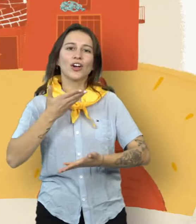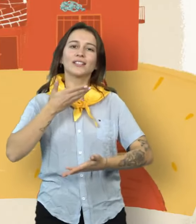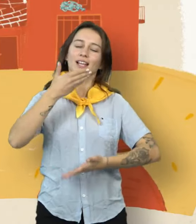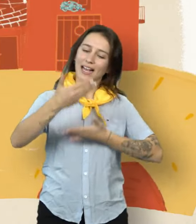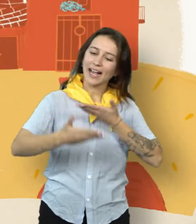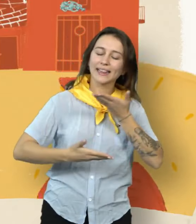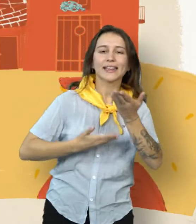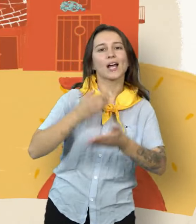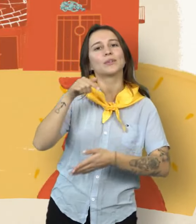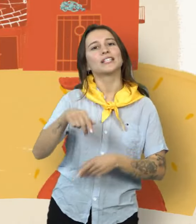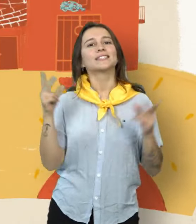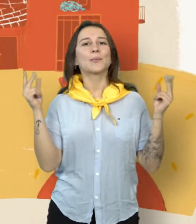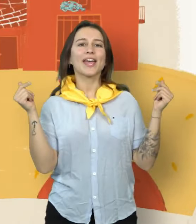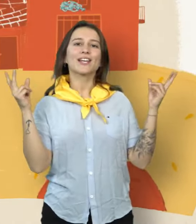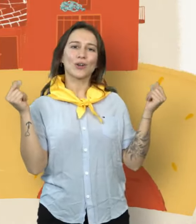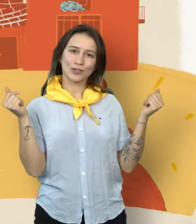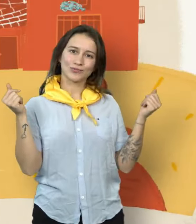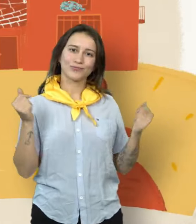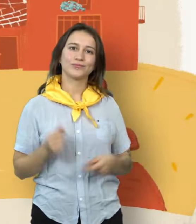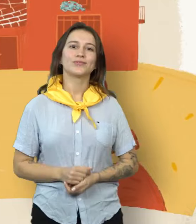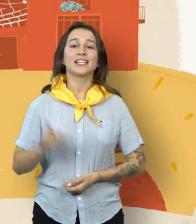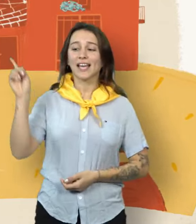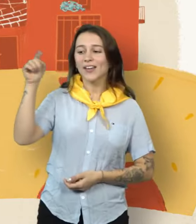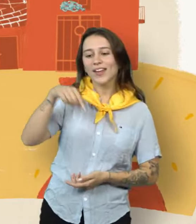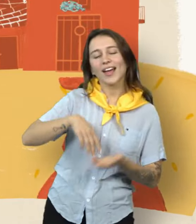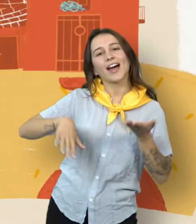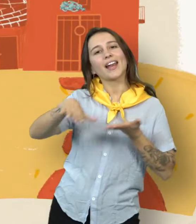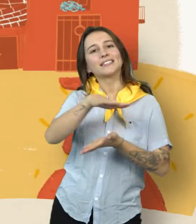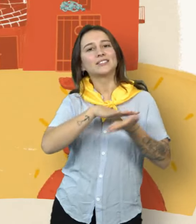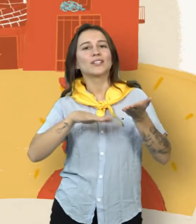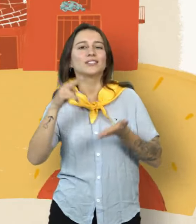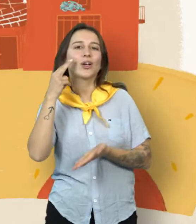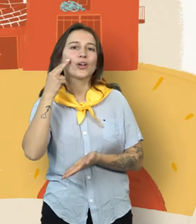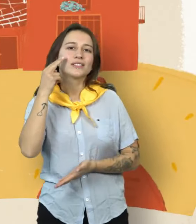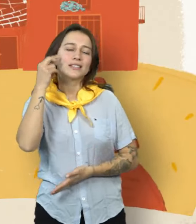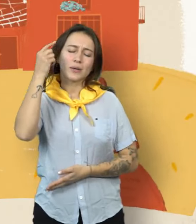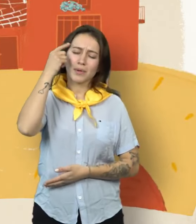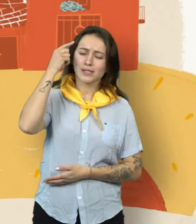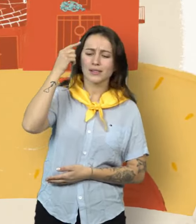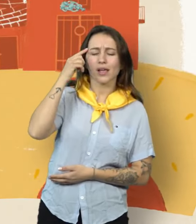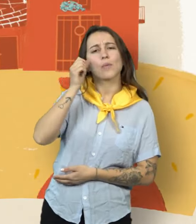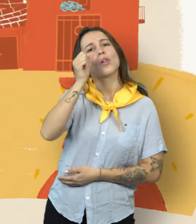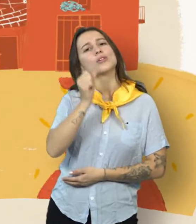canciones, cantamos este pericón. Que vengan las situaciones, pensemos las